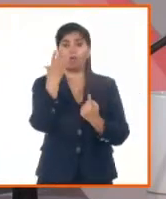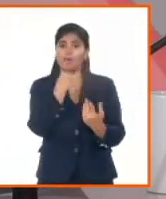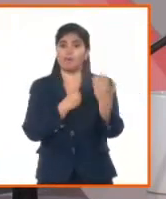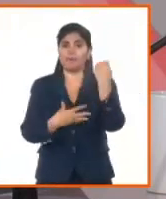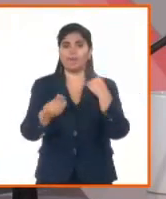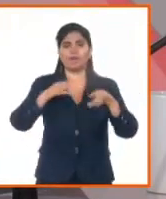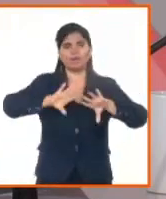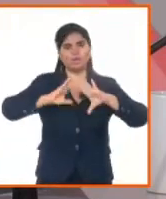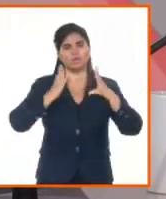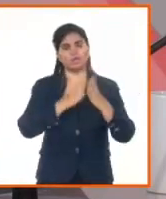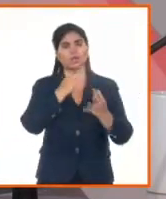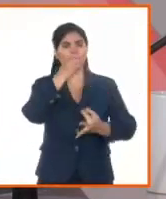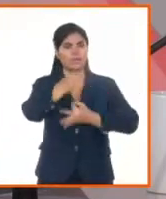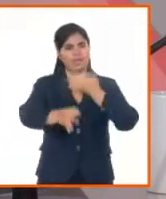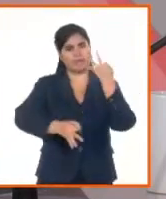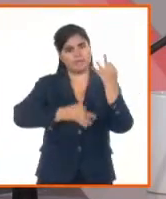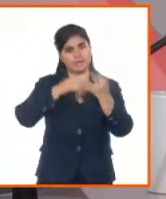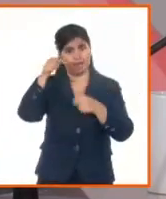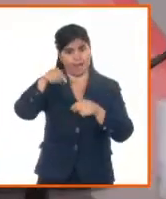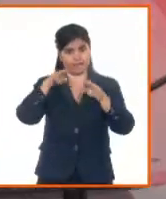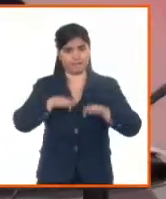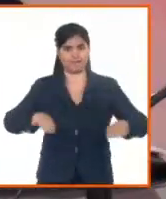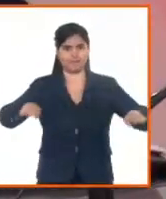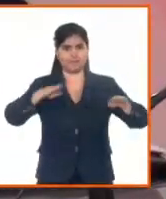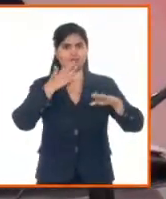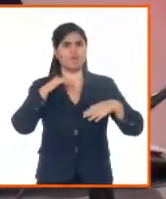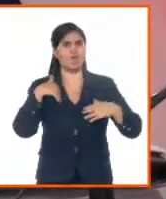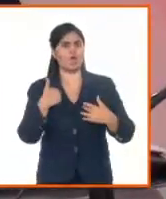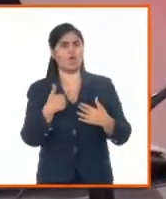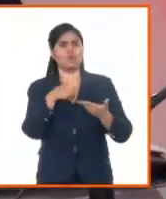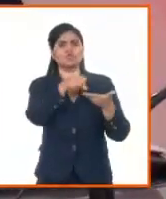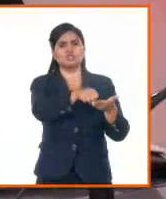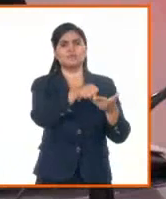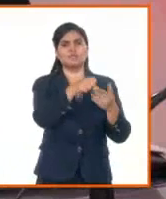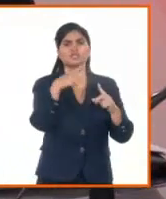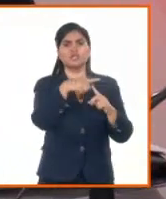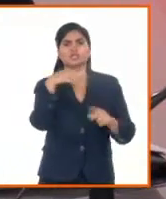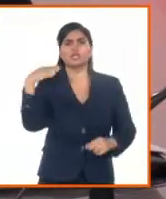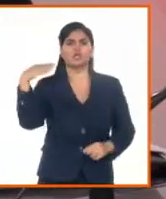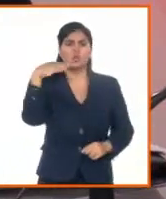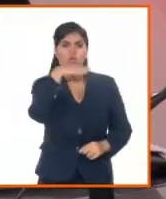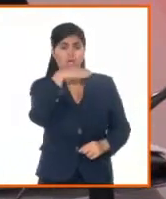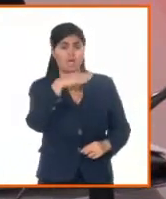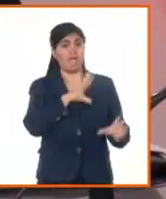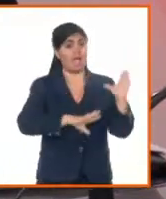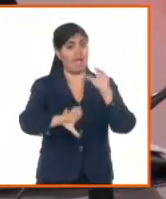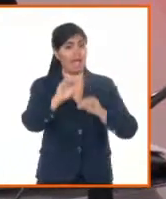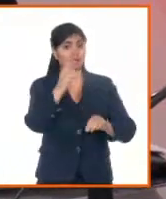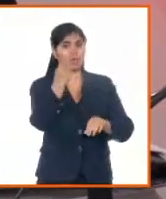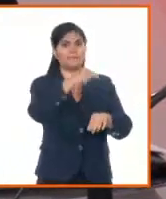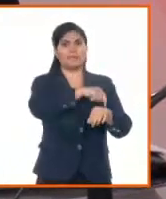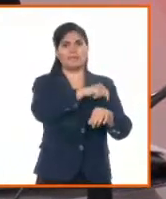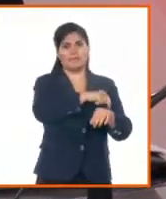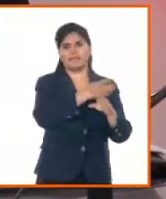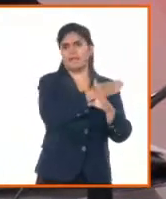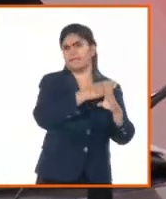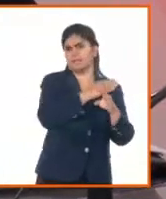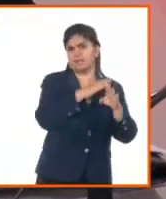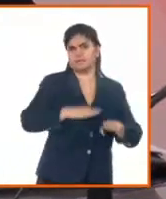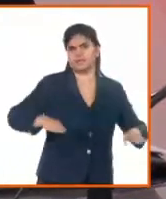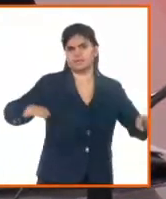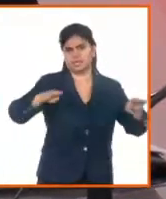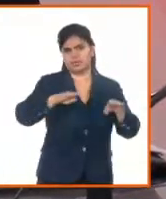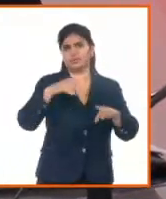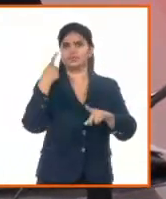transformación digital están entrando también en estos servicios. De eso estaremos hablando en la primera parte de nuestra Mesa Redonda, que será complementada